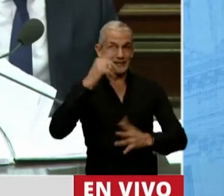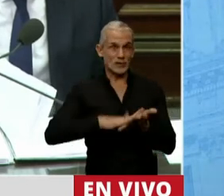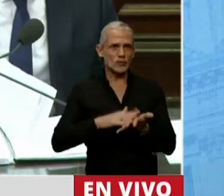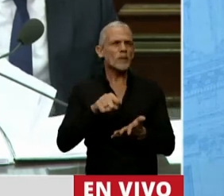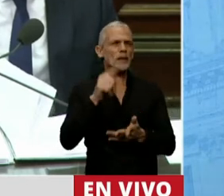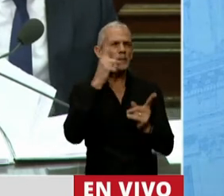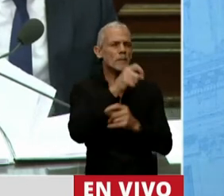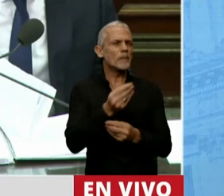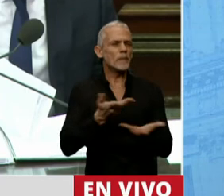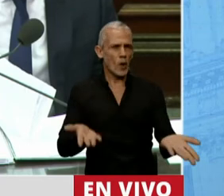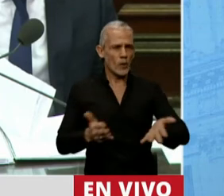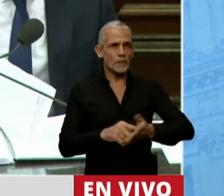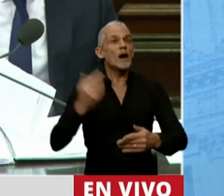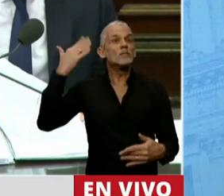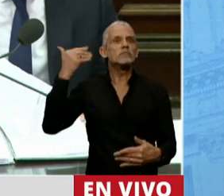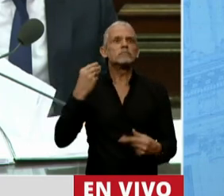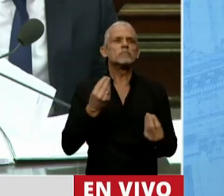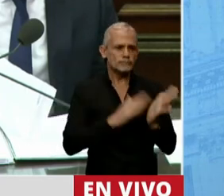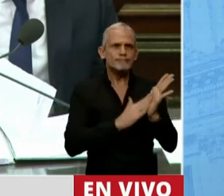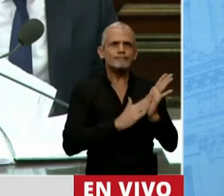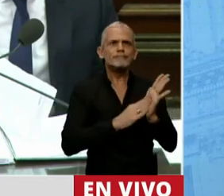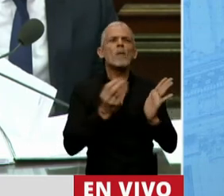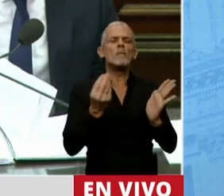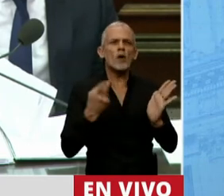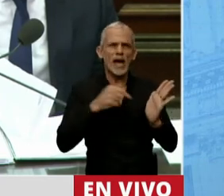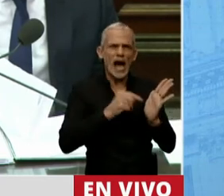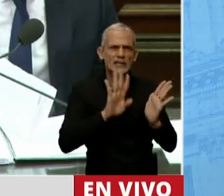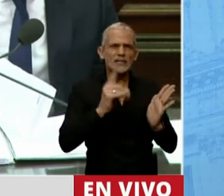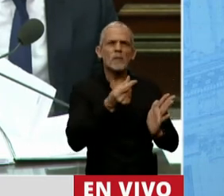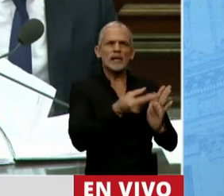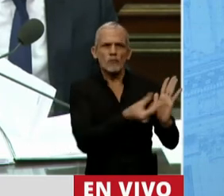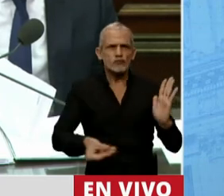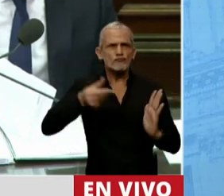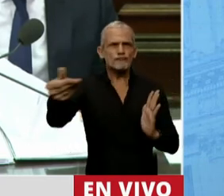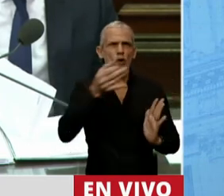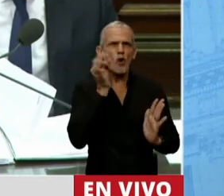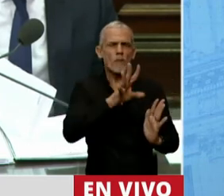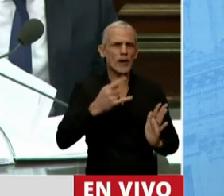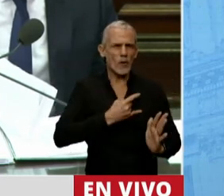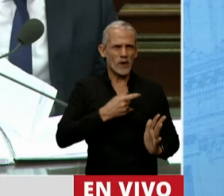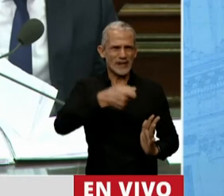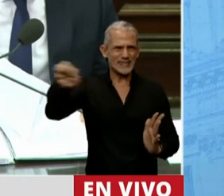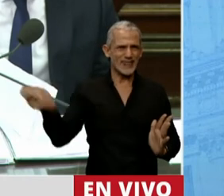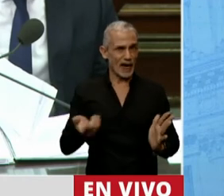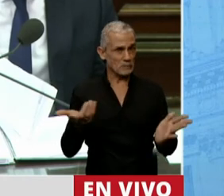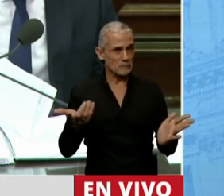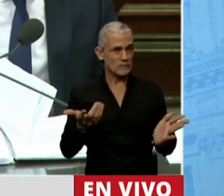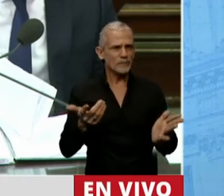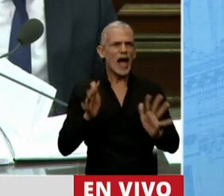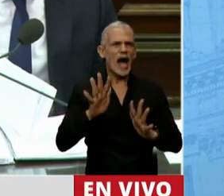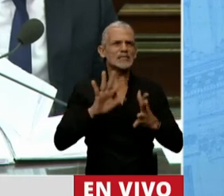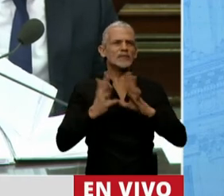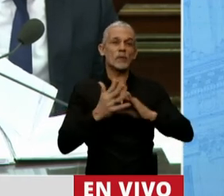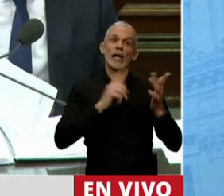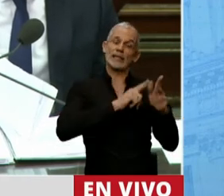los antecedentes que justifican semejante medida que no tiene precedente. Hay muchas formas de ser originales en